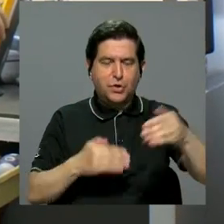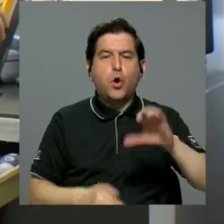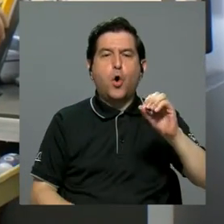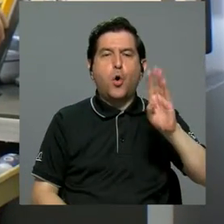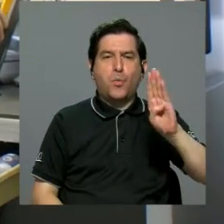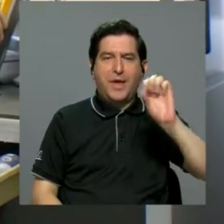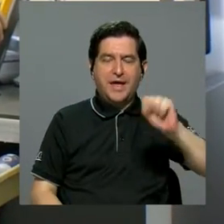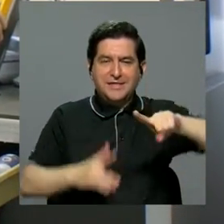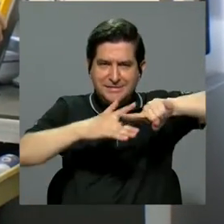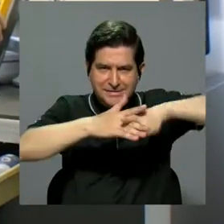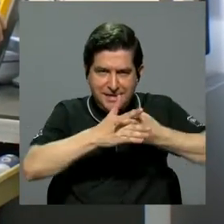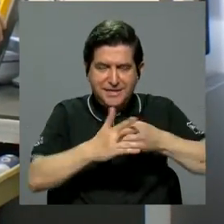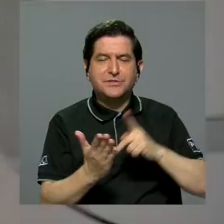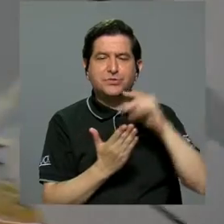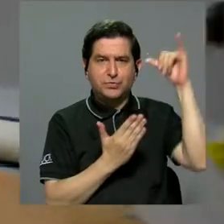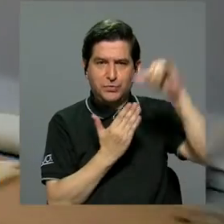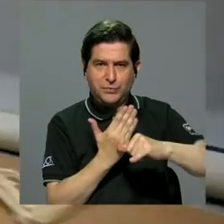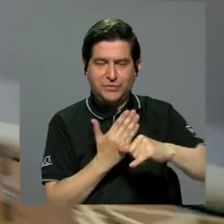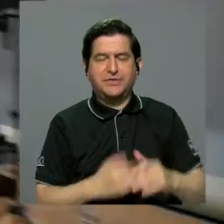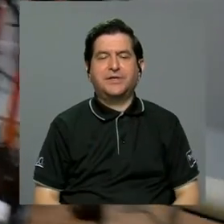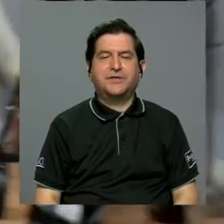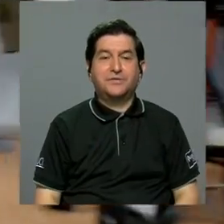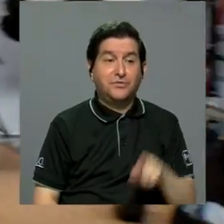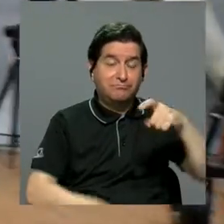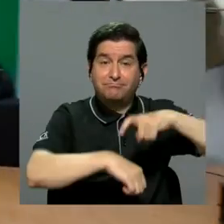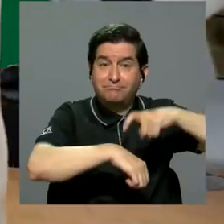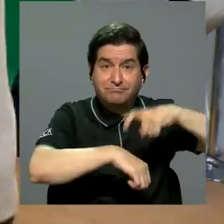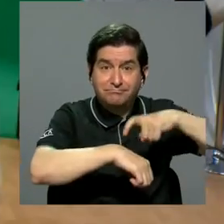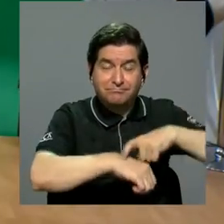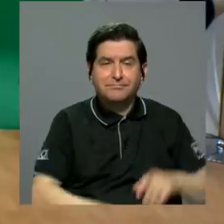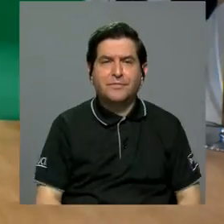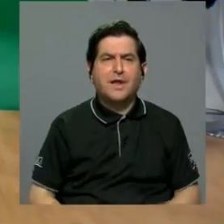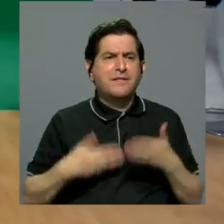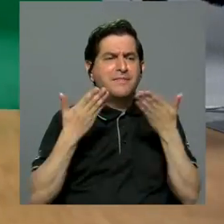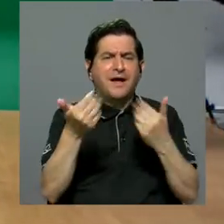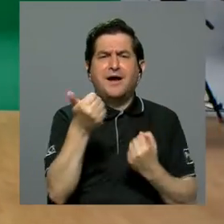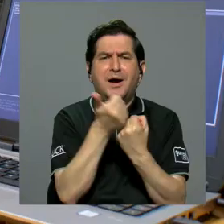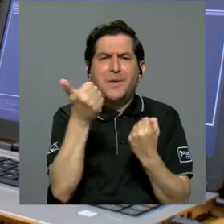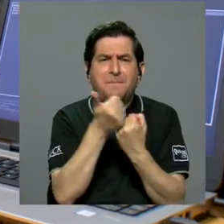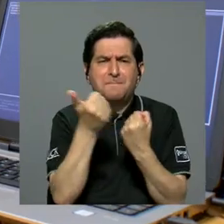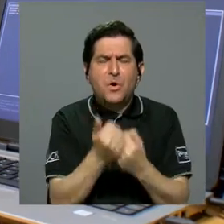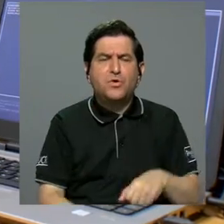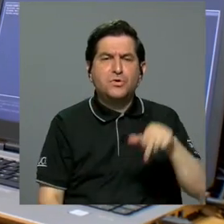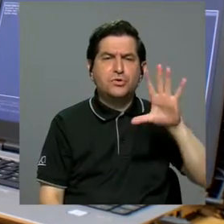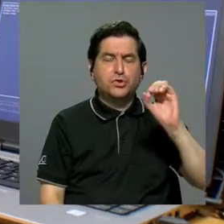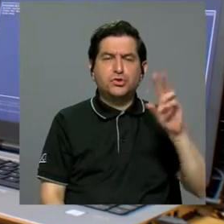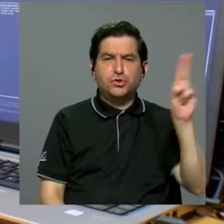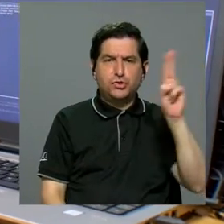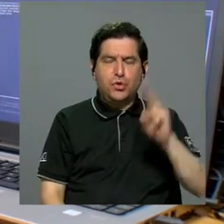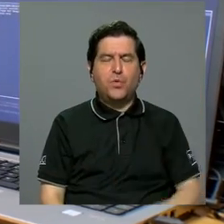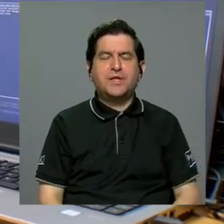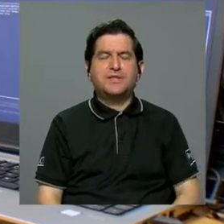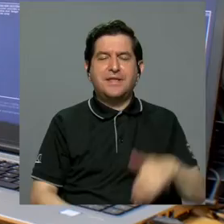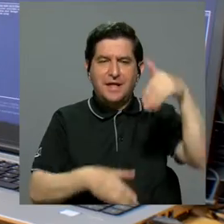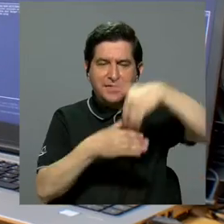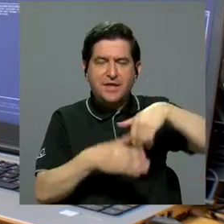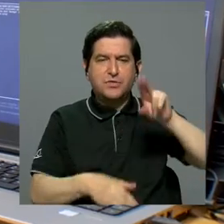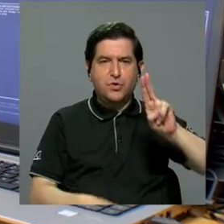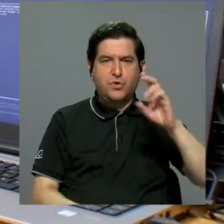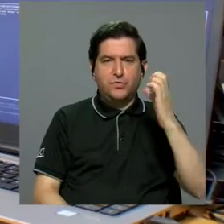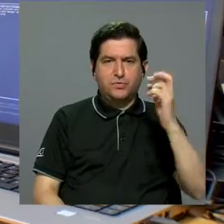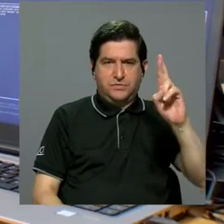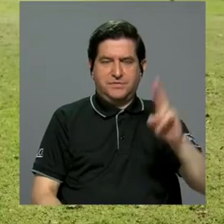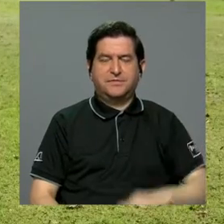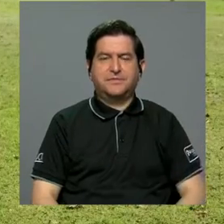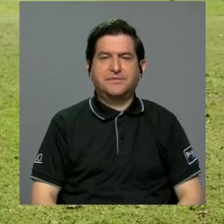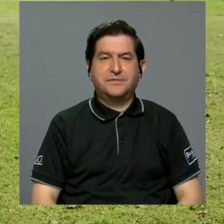UBS echó a andar este proyecto y desde entonces ha brindado apoyo a 50 unidades de la Universidad de Costa